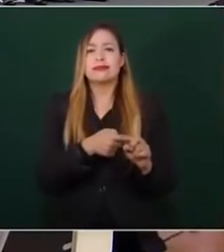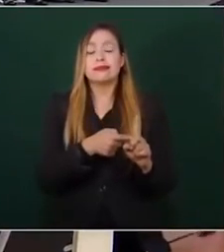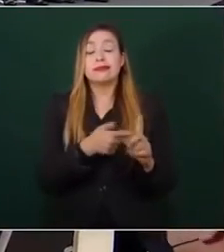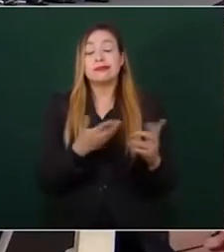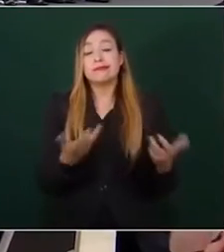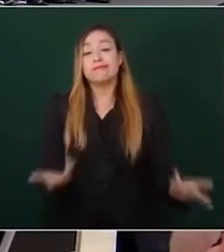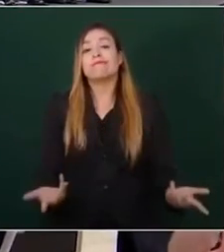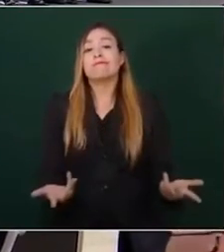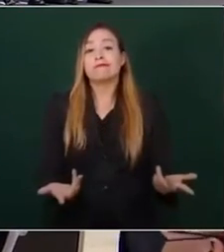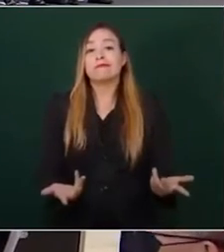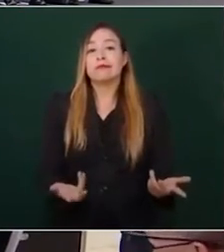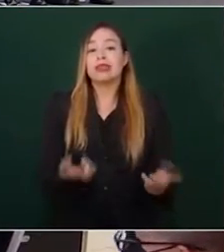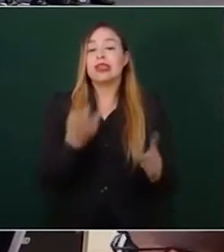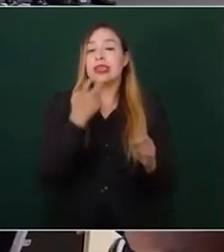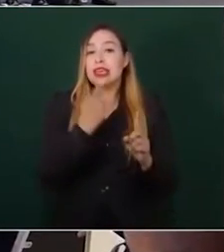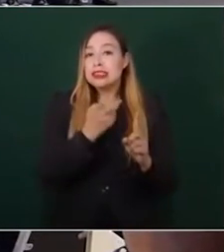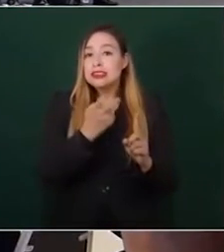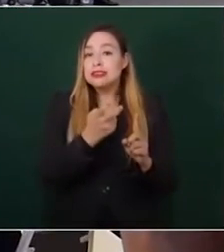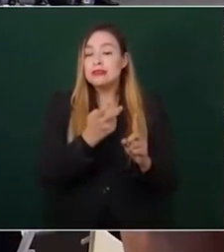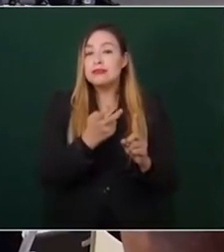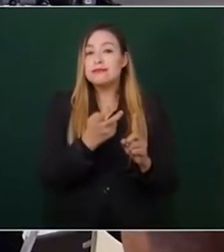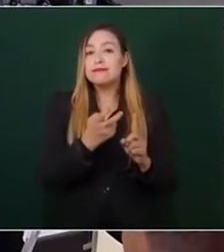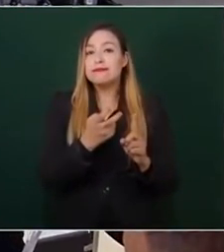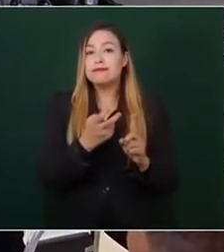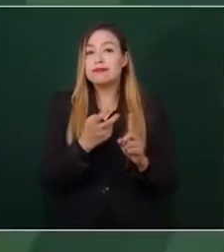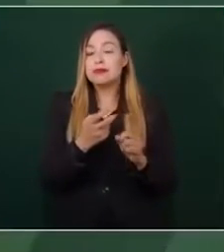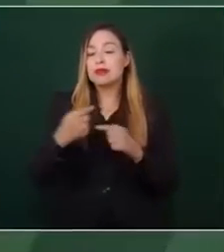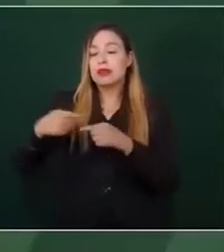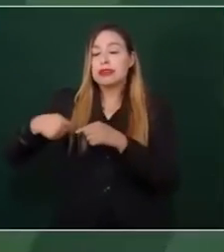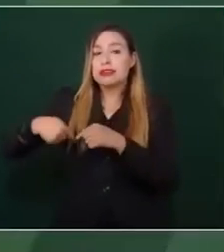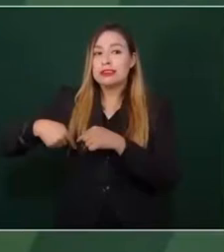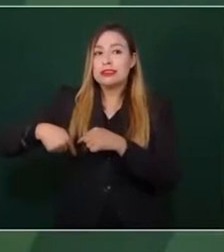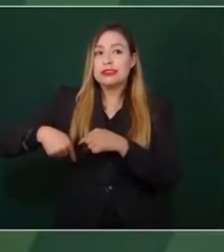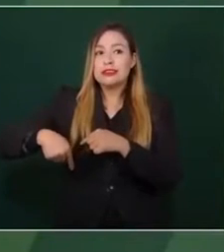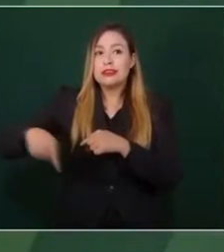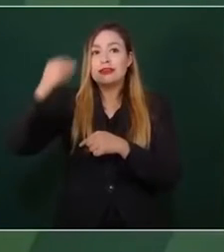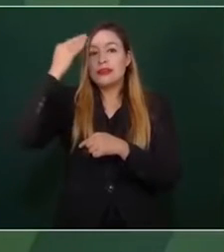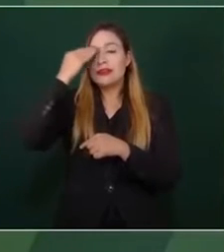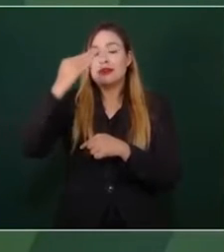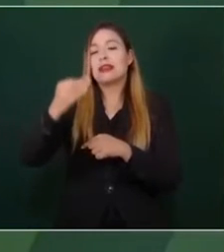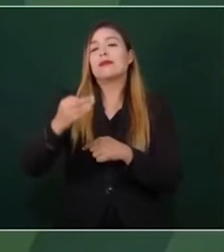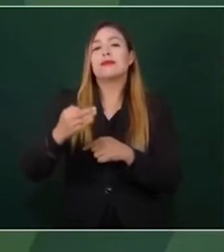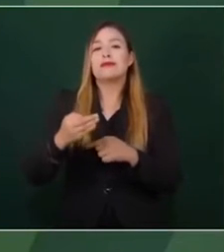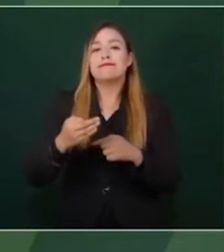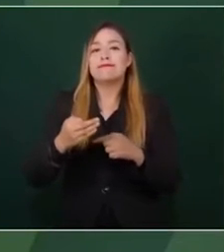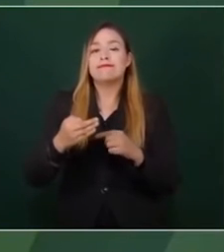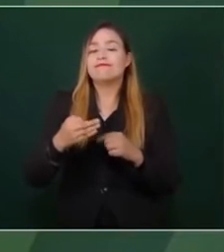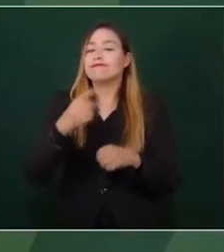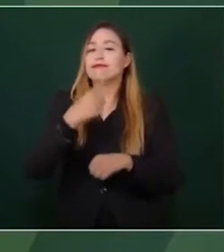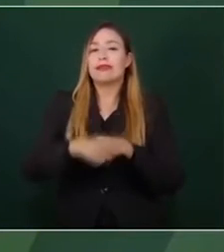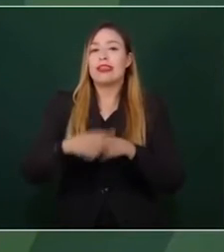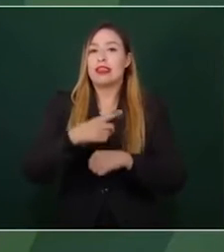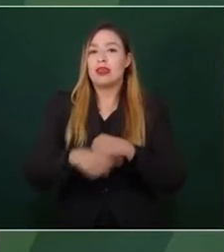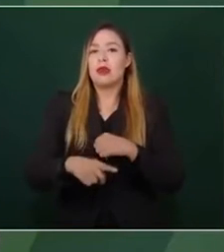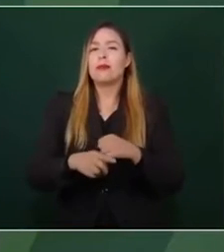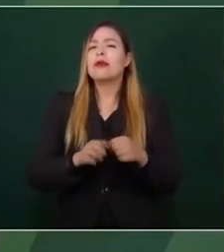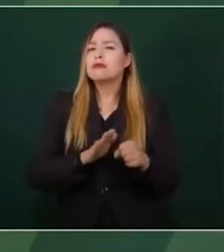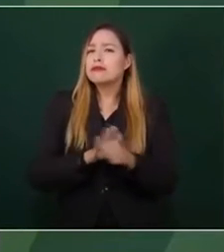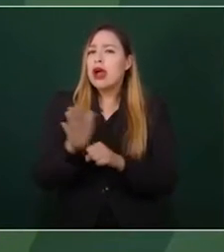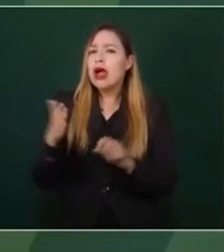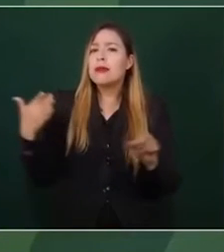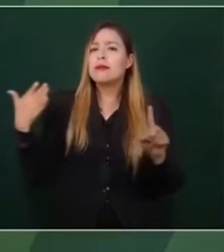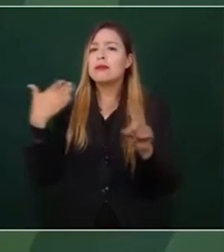Y esa fue la tónica durante el periodo neoliberal, con el propósito de privatizar